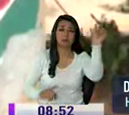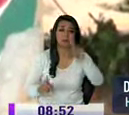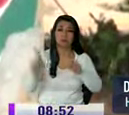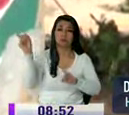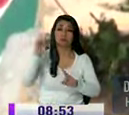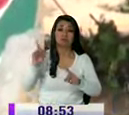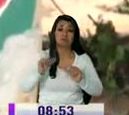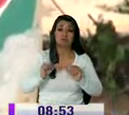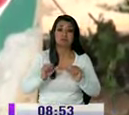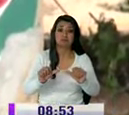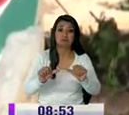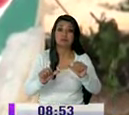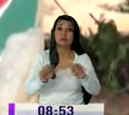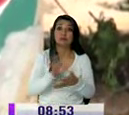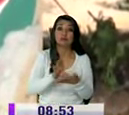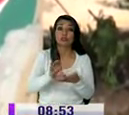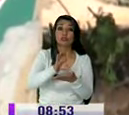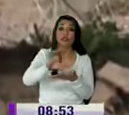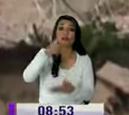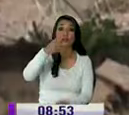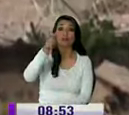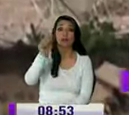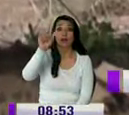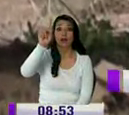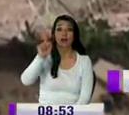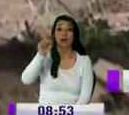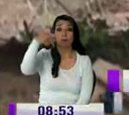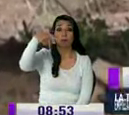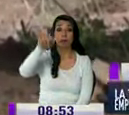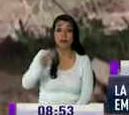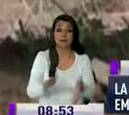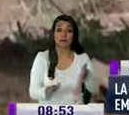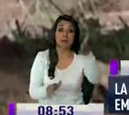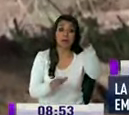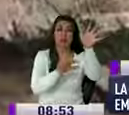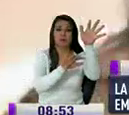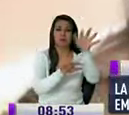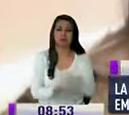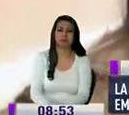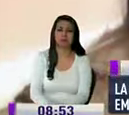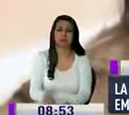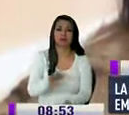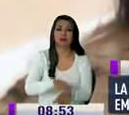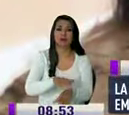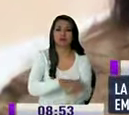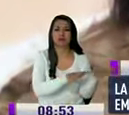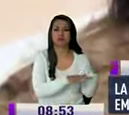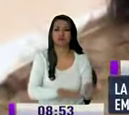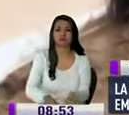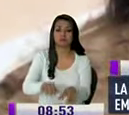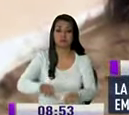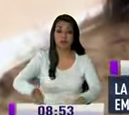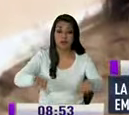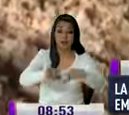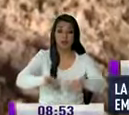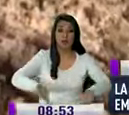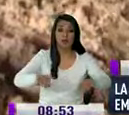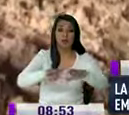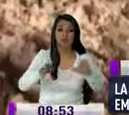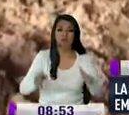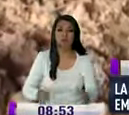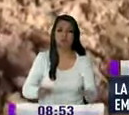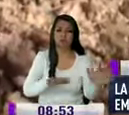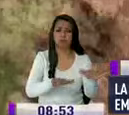varias paredes del colegio Galo Plaza fueron destruidas por el deslizamiento de tierra sus aulas y pupitres quedaron